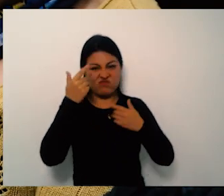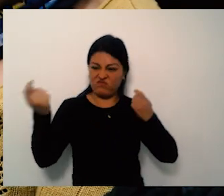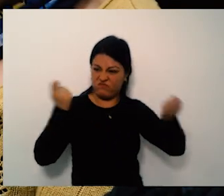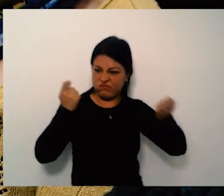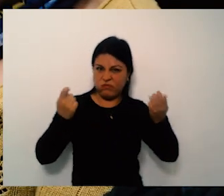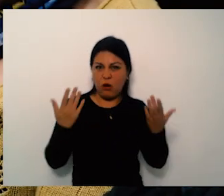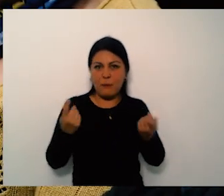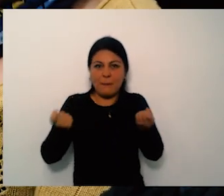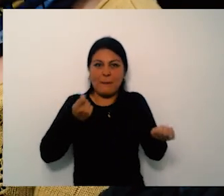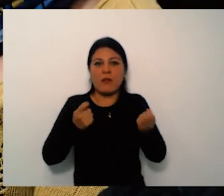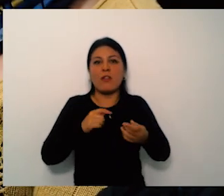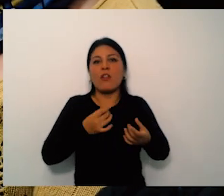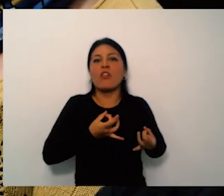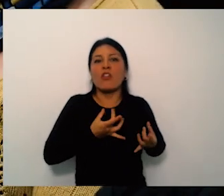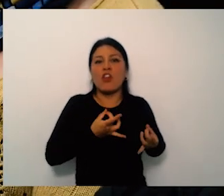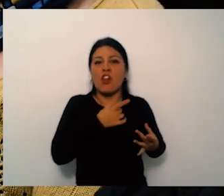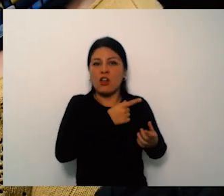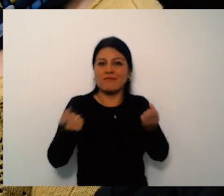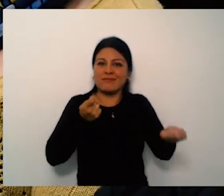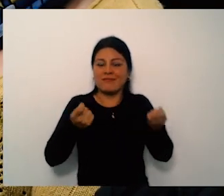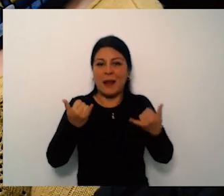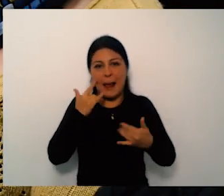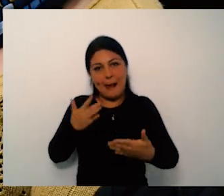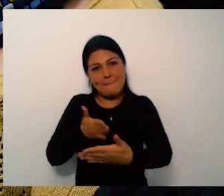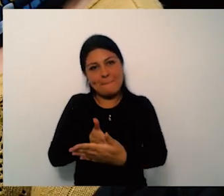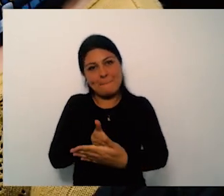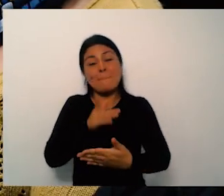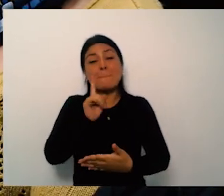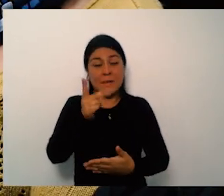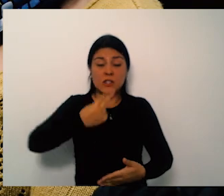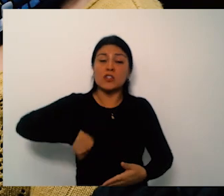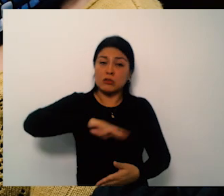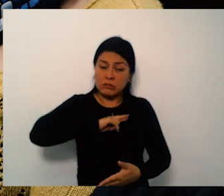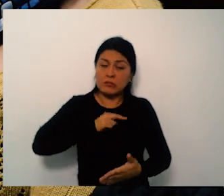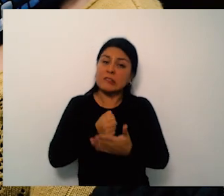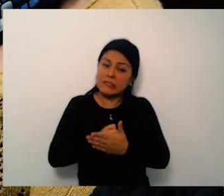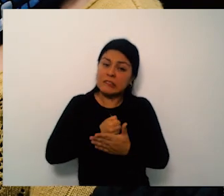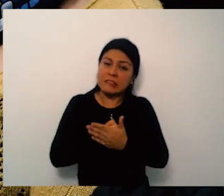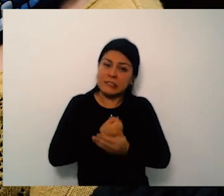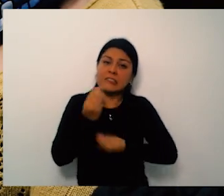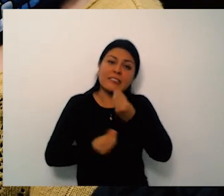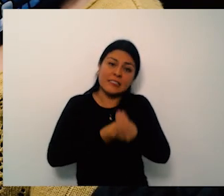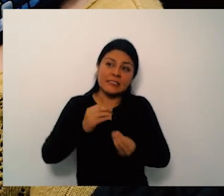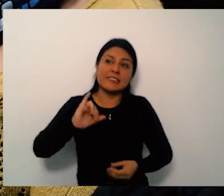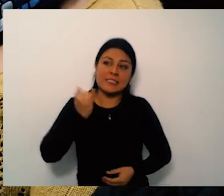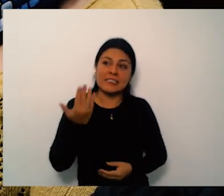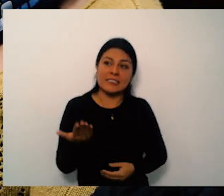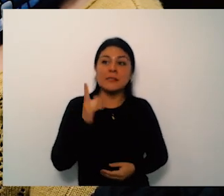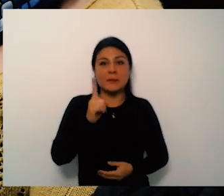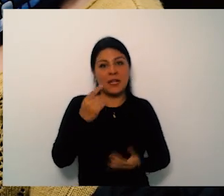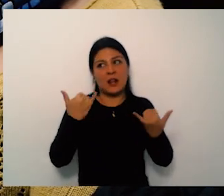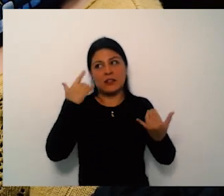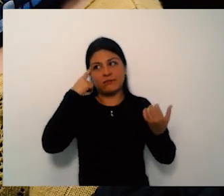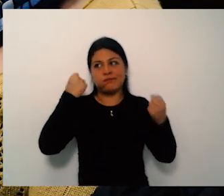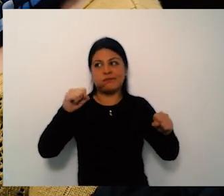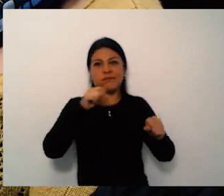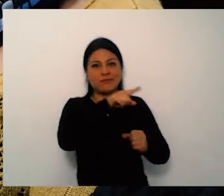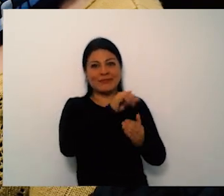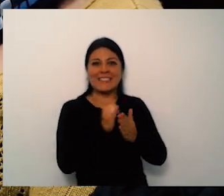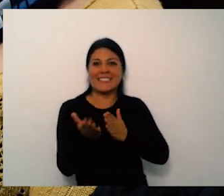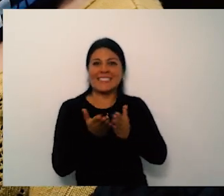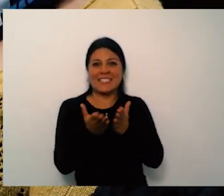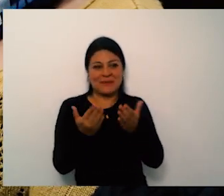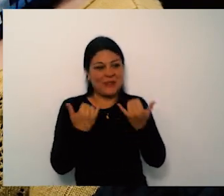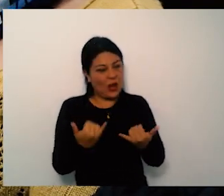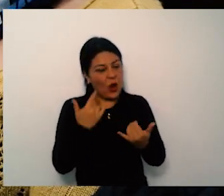para terminar esa obra inconclusa de la torre de hospital de Meysen conjuntamente en una reunión que tuvimos con usted doctor Pineda y el secretario de salud del